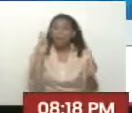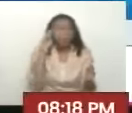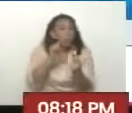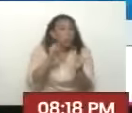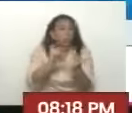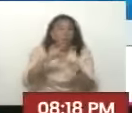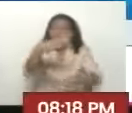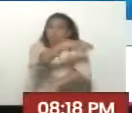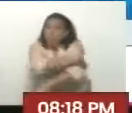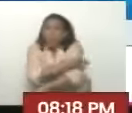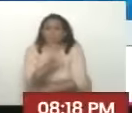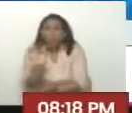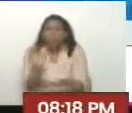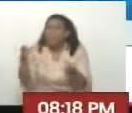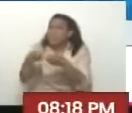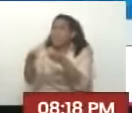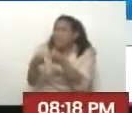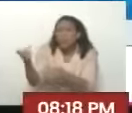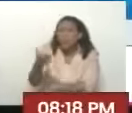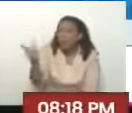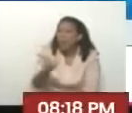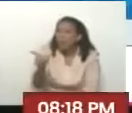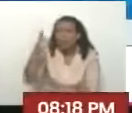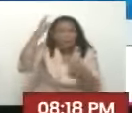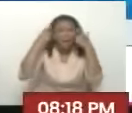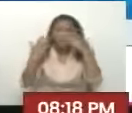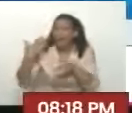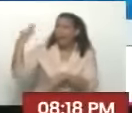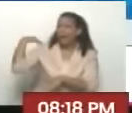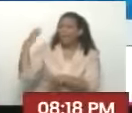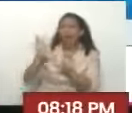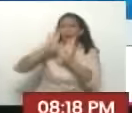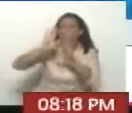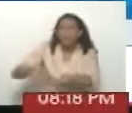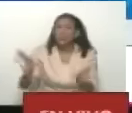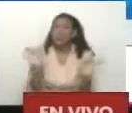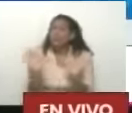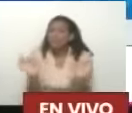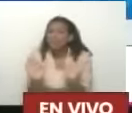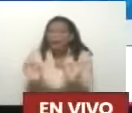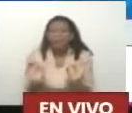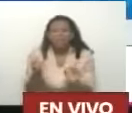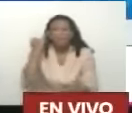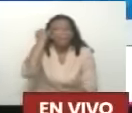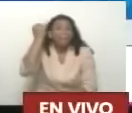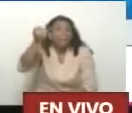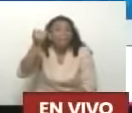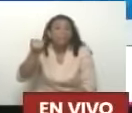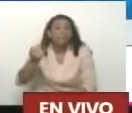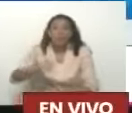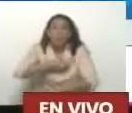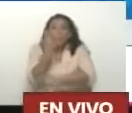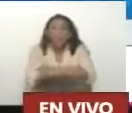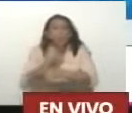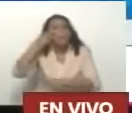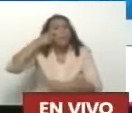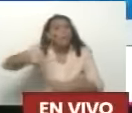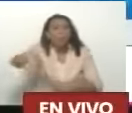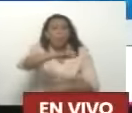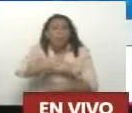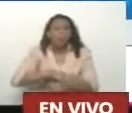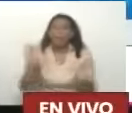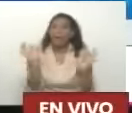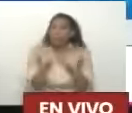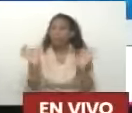la izquierda La izquierda Va a haber abandonado El concepto Pueblo Menos pensar En poder Popular Protagónico